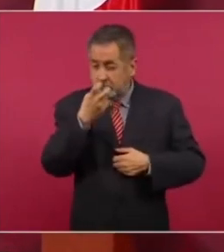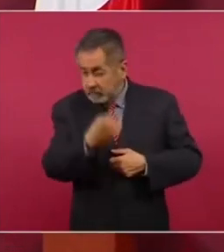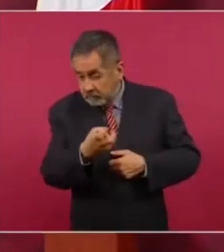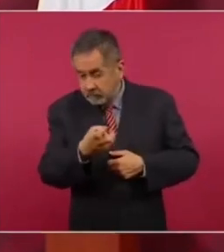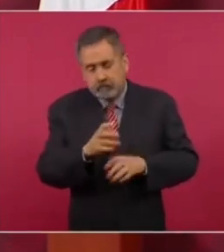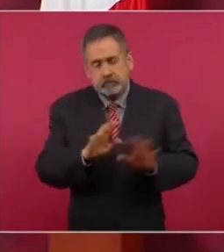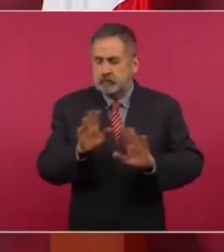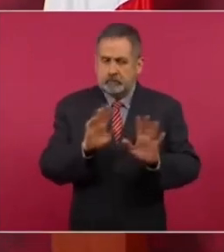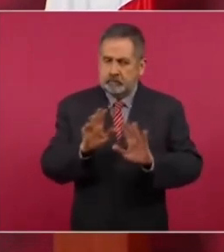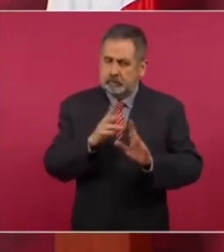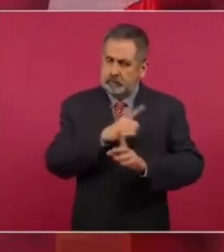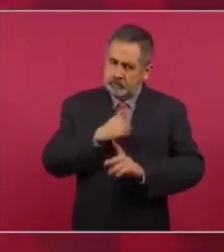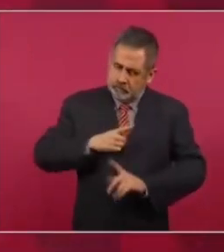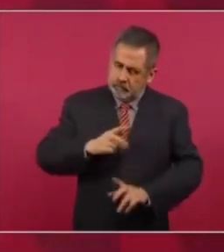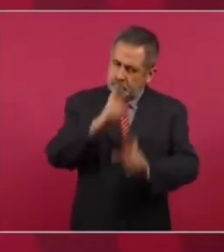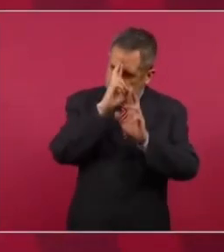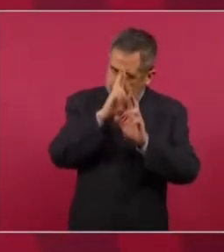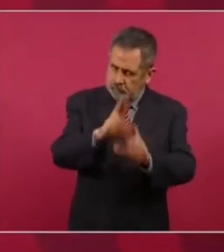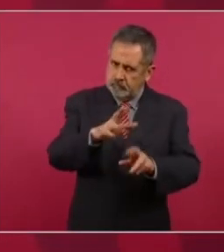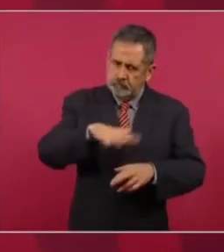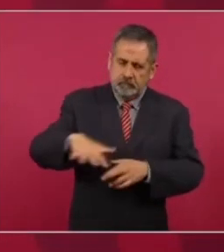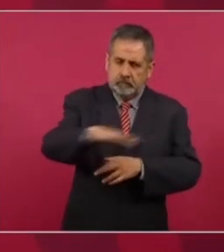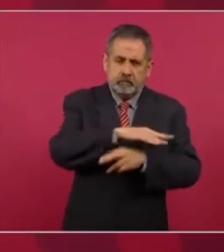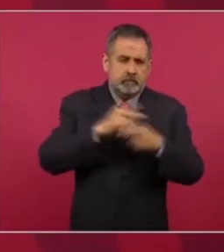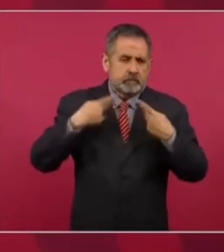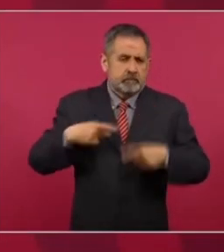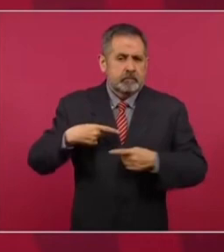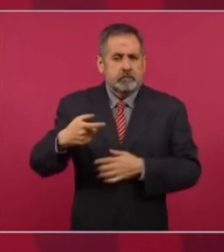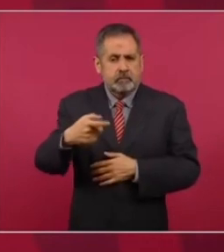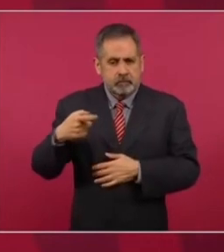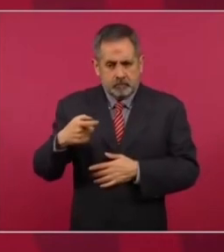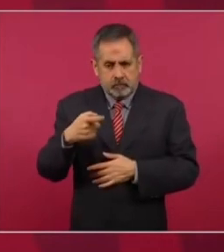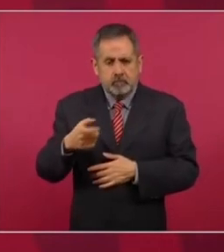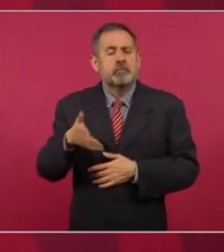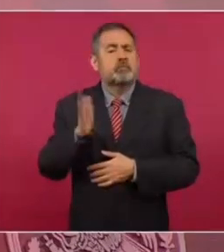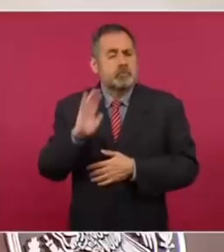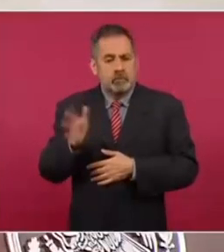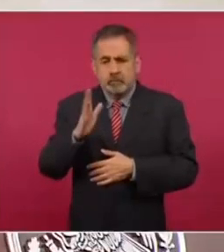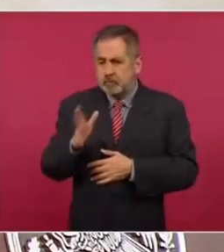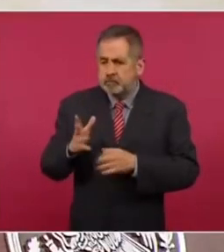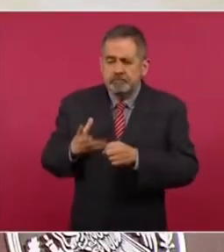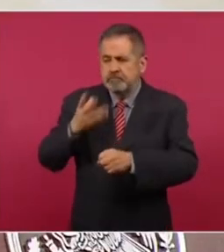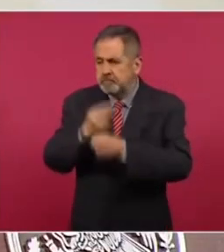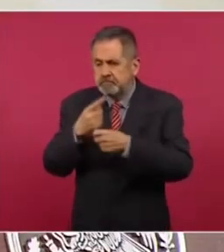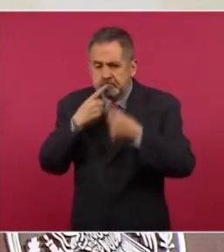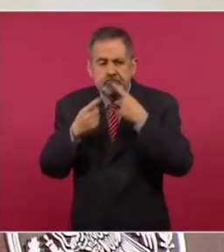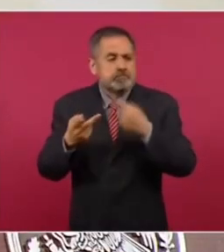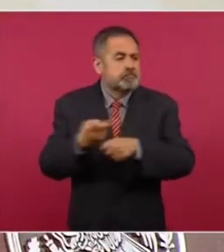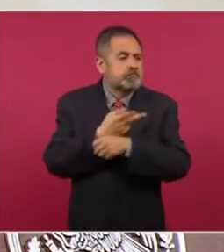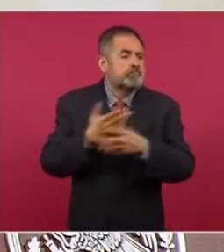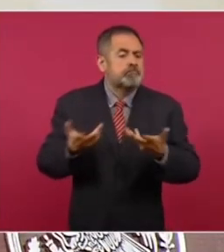de esa forma entonces ya están tomando las